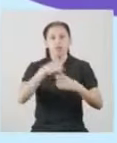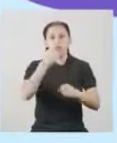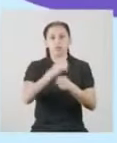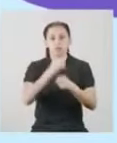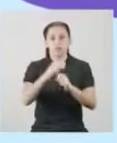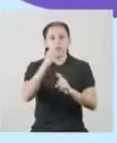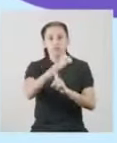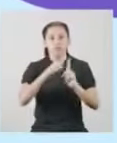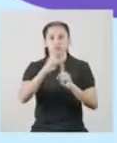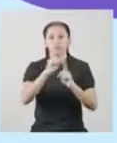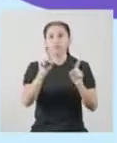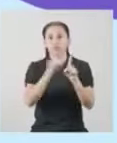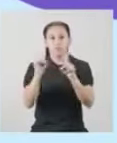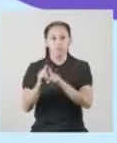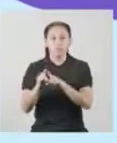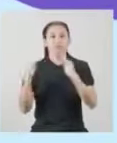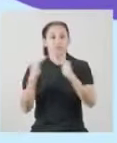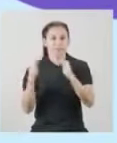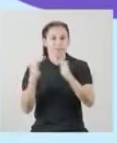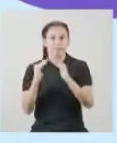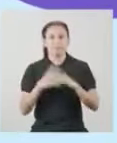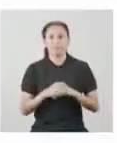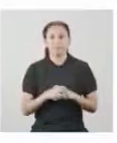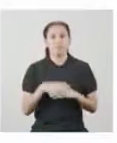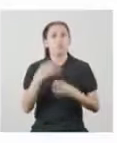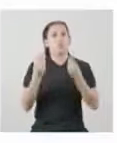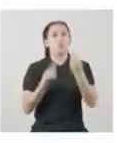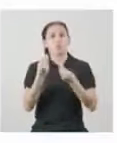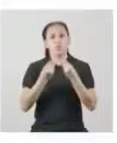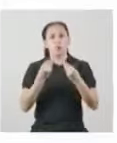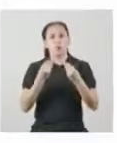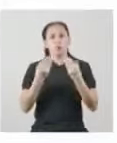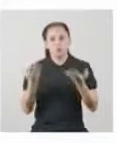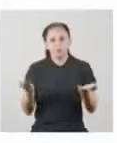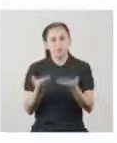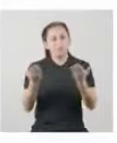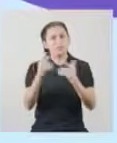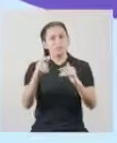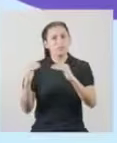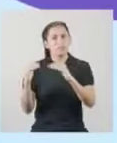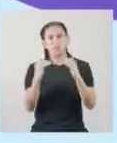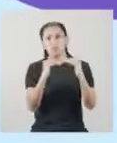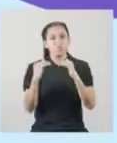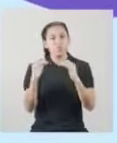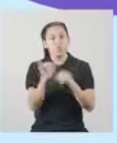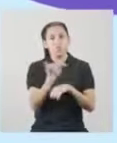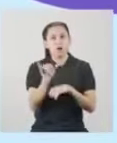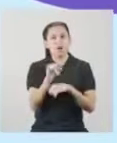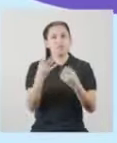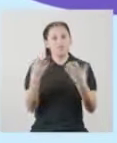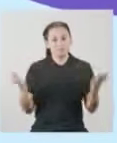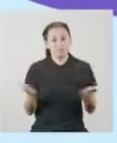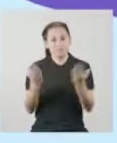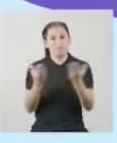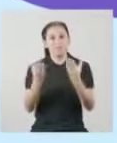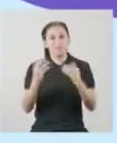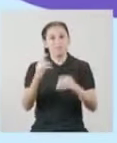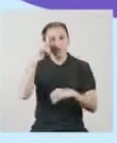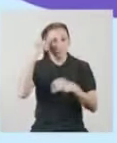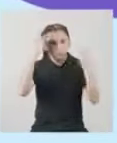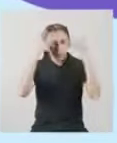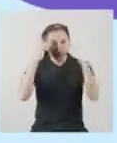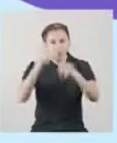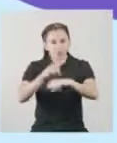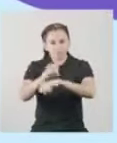en trabajos sociales o como también en nuestras casas ¿Cómo fomentar esa igualdad? Haciendo campañas de concientización